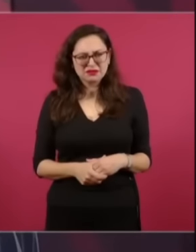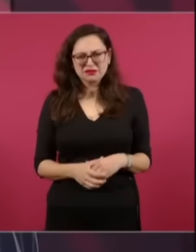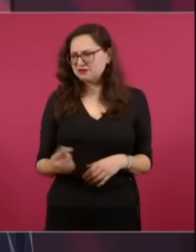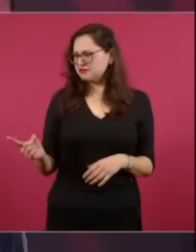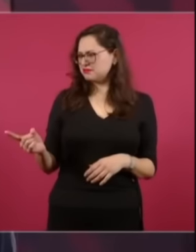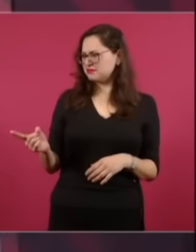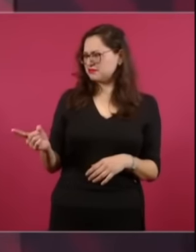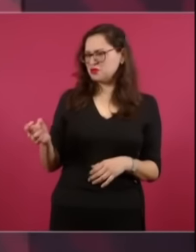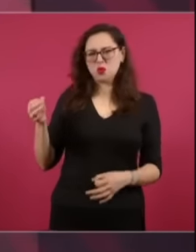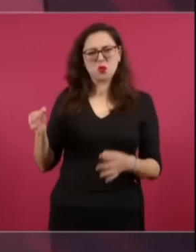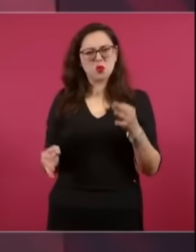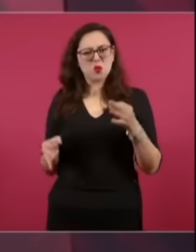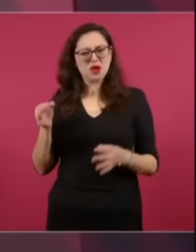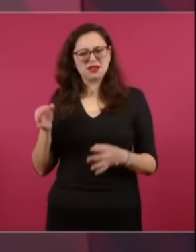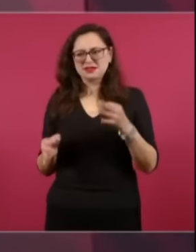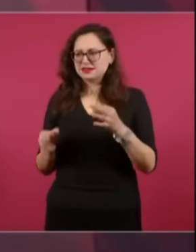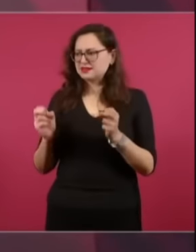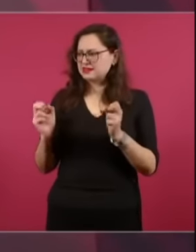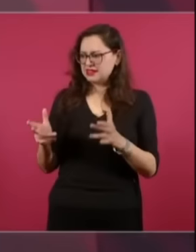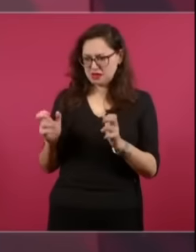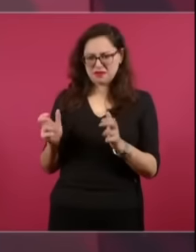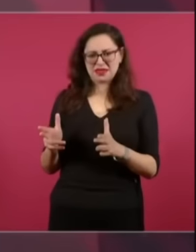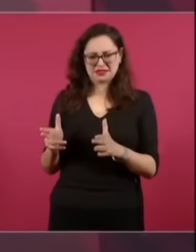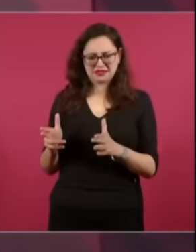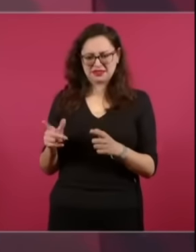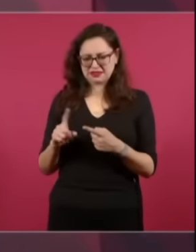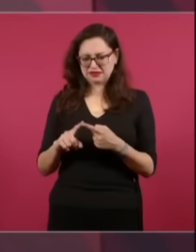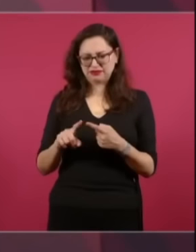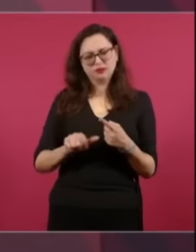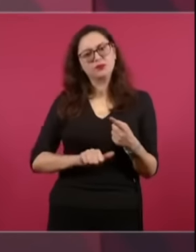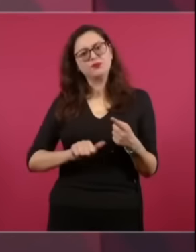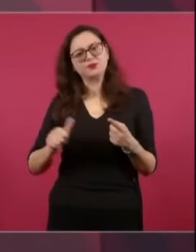Y otra persona, creo que un juez,